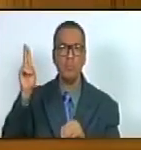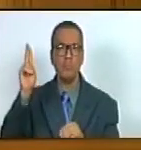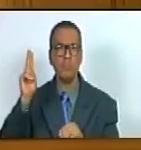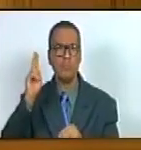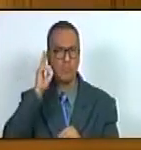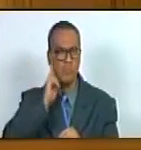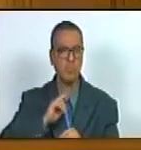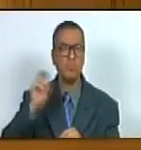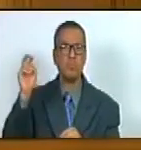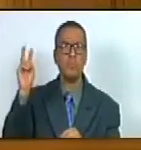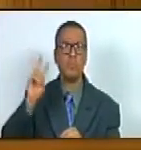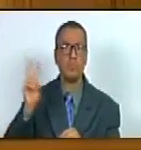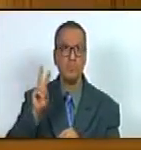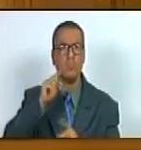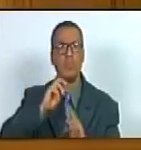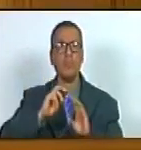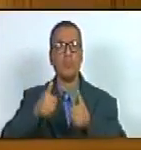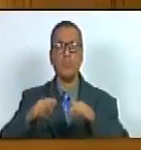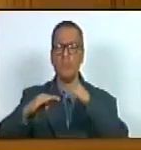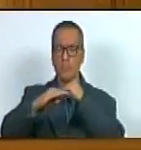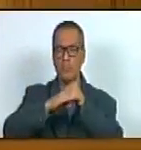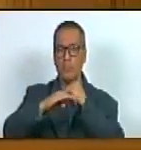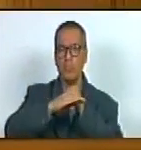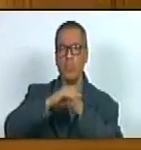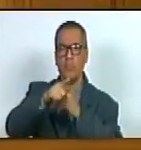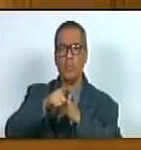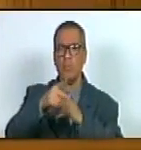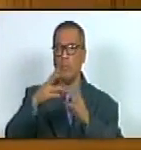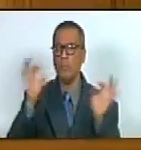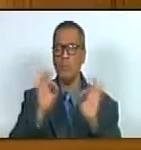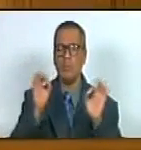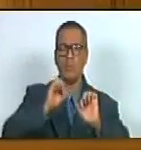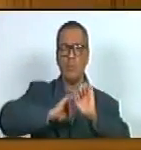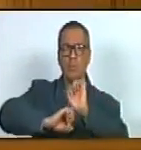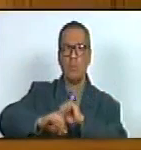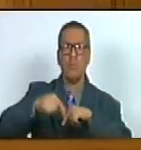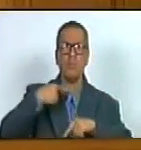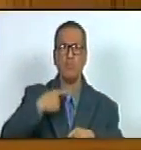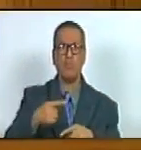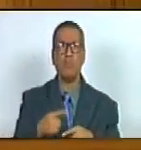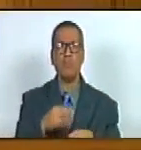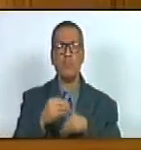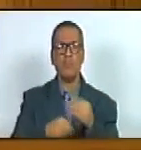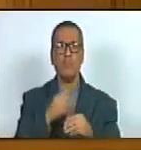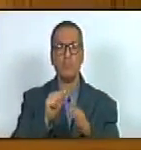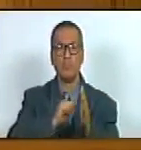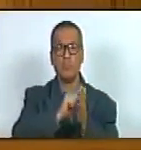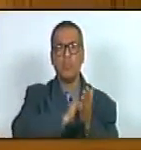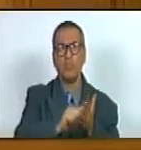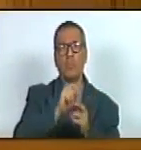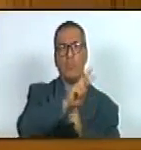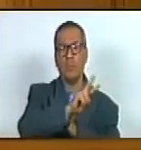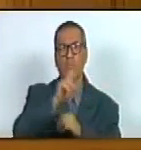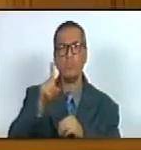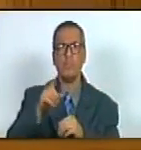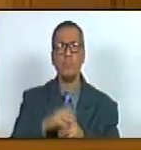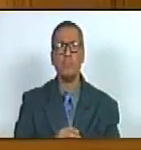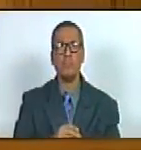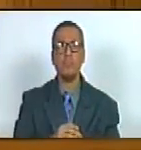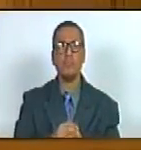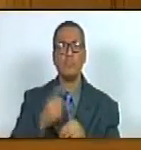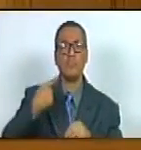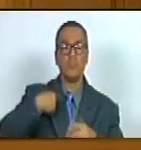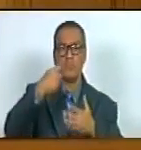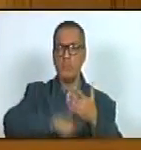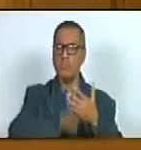Venezuela sobre el principio de igualdad y no discriminación consagrado en el artículo 21 el cual